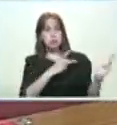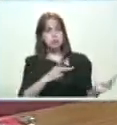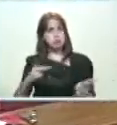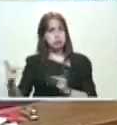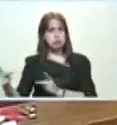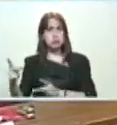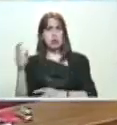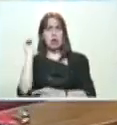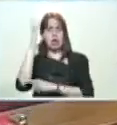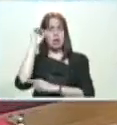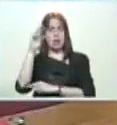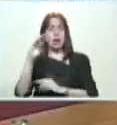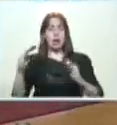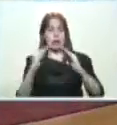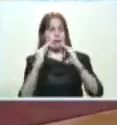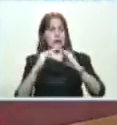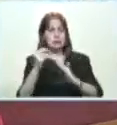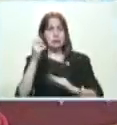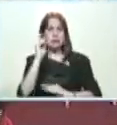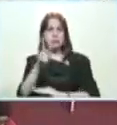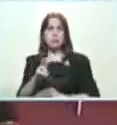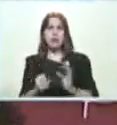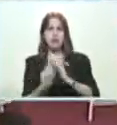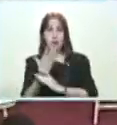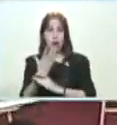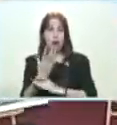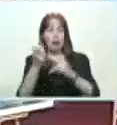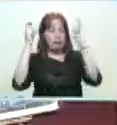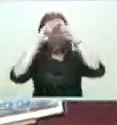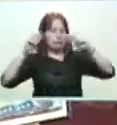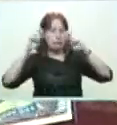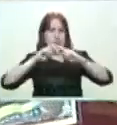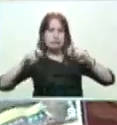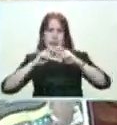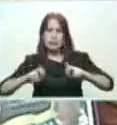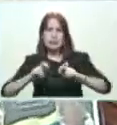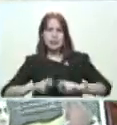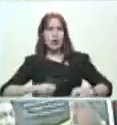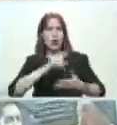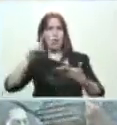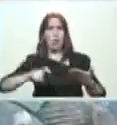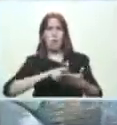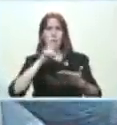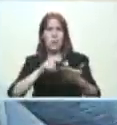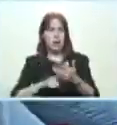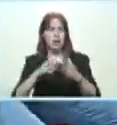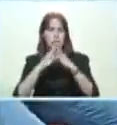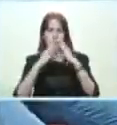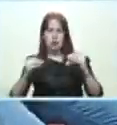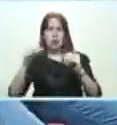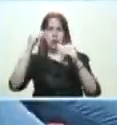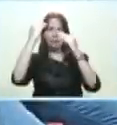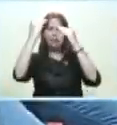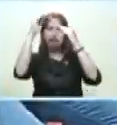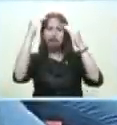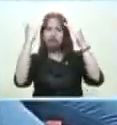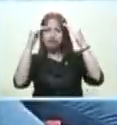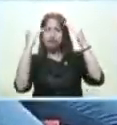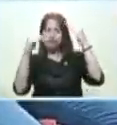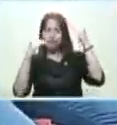Palacio de Miraflores a una jornada para que revisemos todo. Revisemos punto por punto producción,